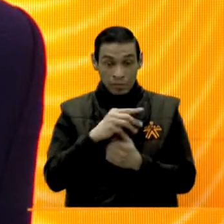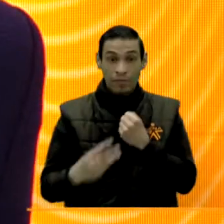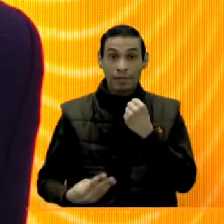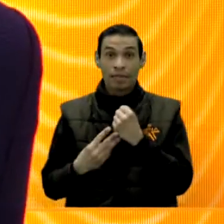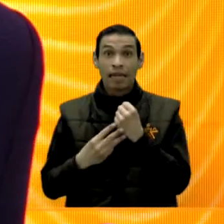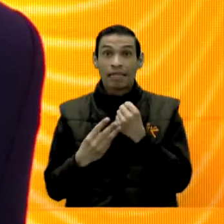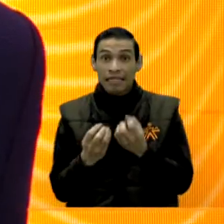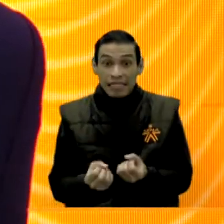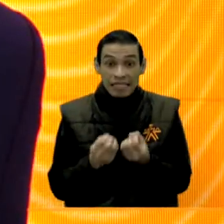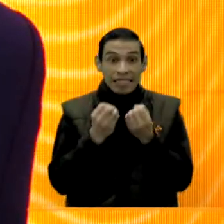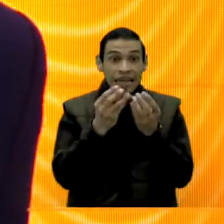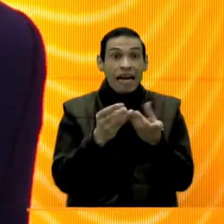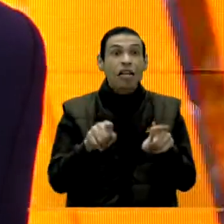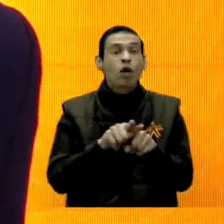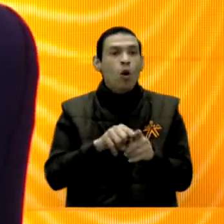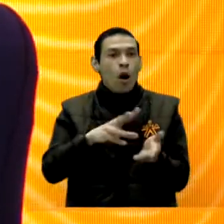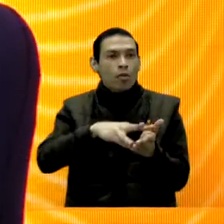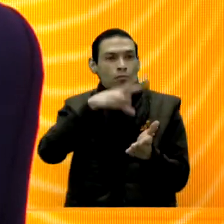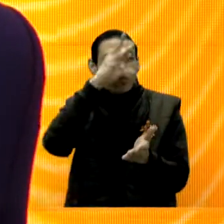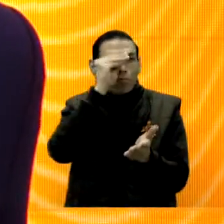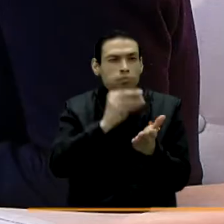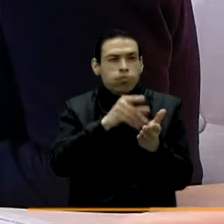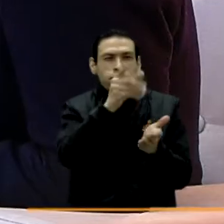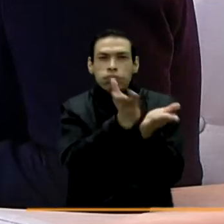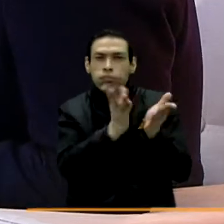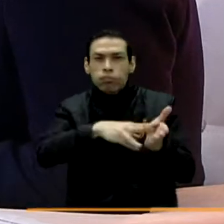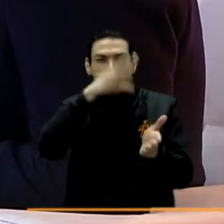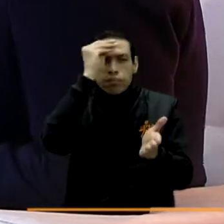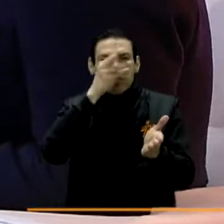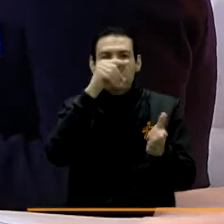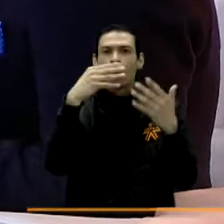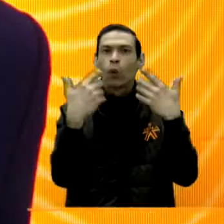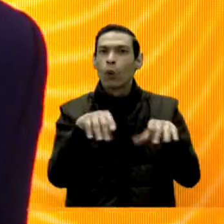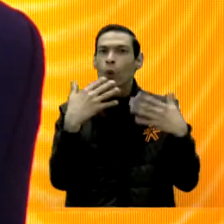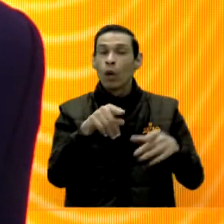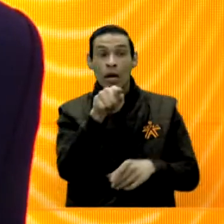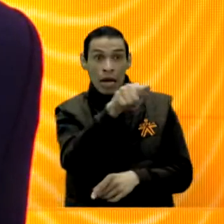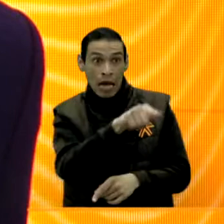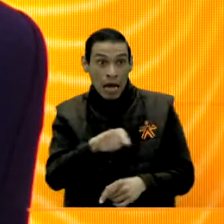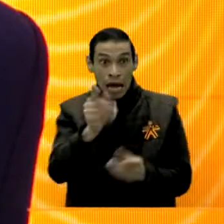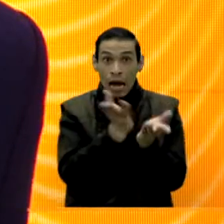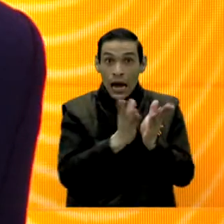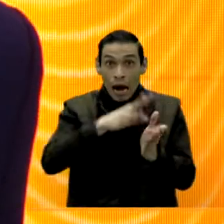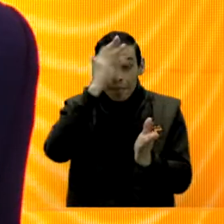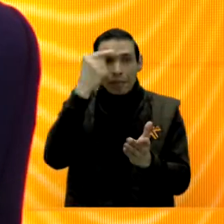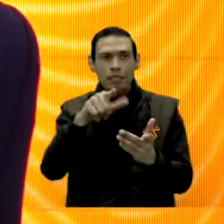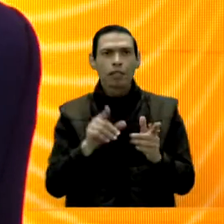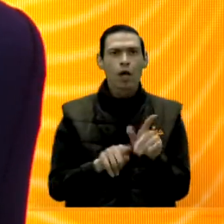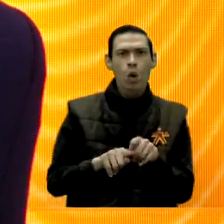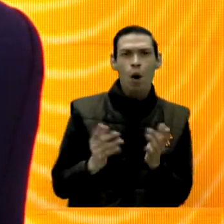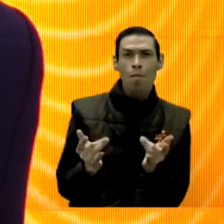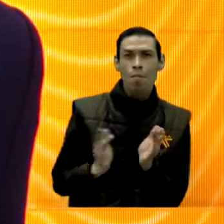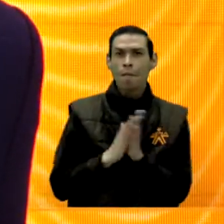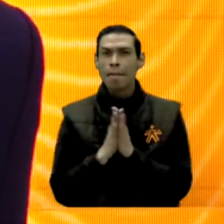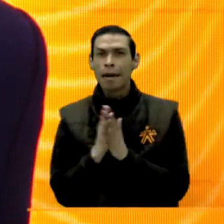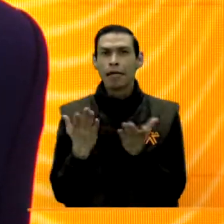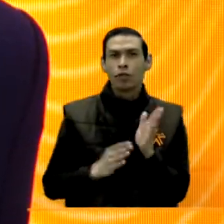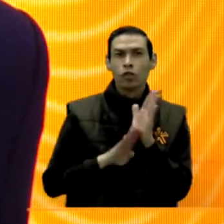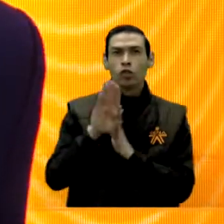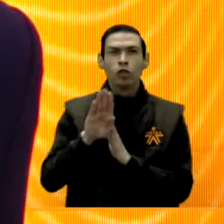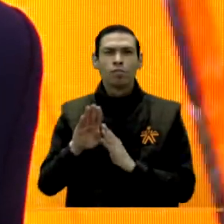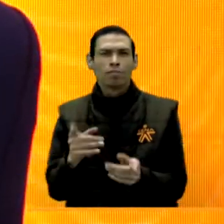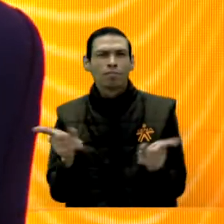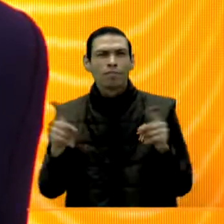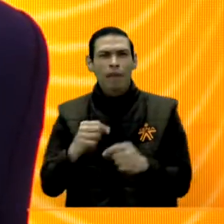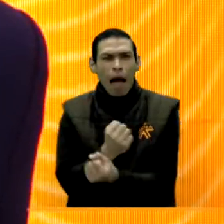ese conocimiento que viene de nativos digitales. Estos muchachos que llegan llegan a unas expectativas grandísimas de crecimiento con